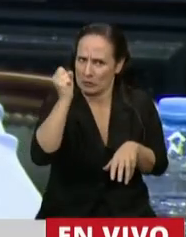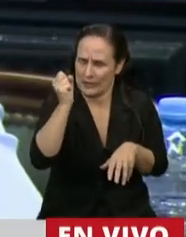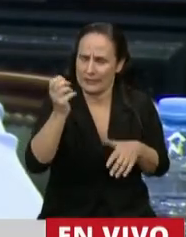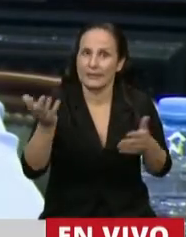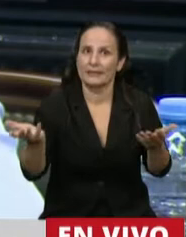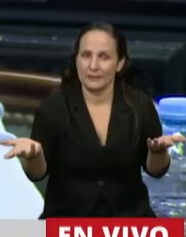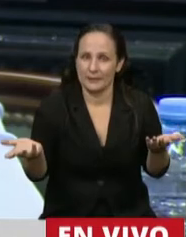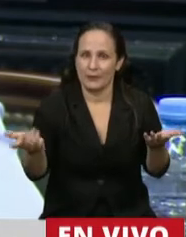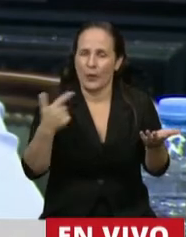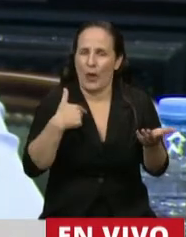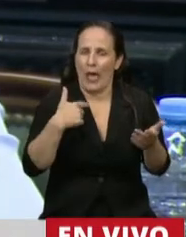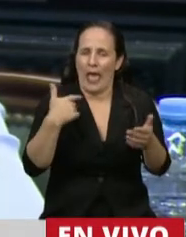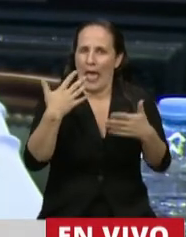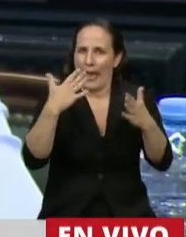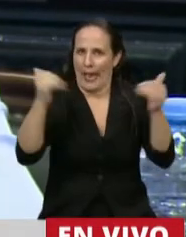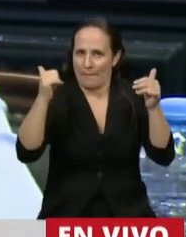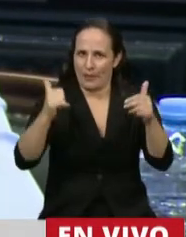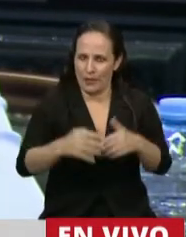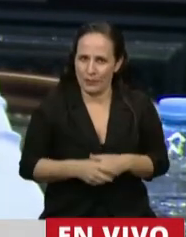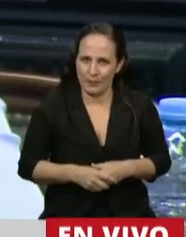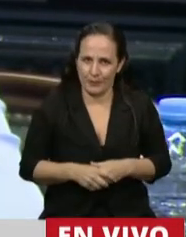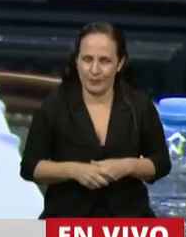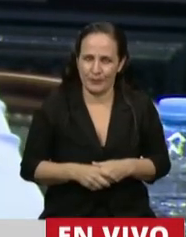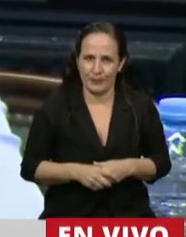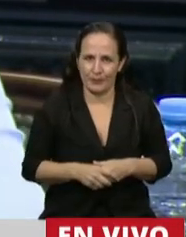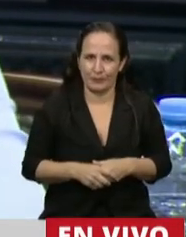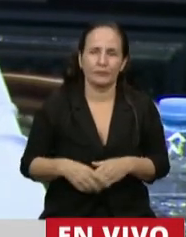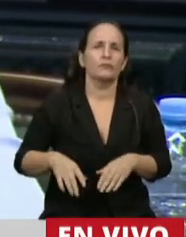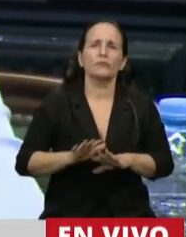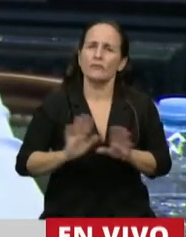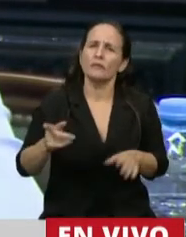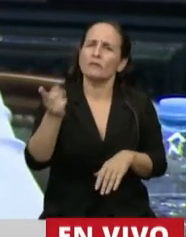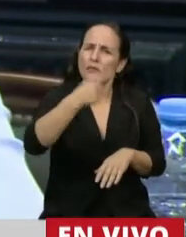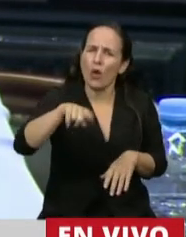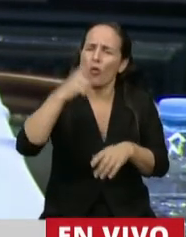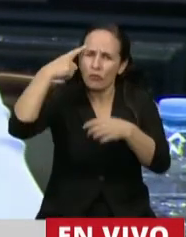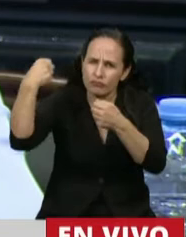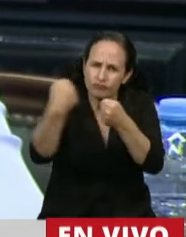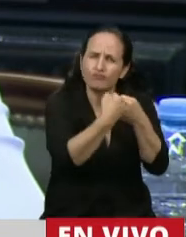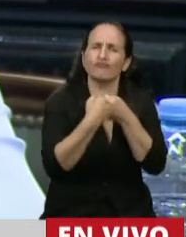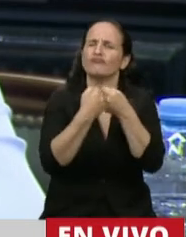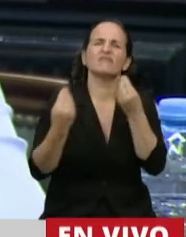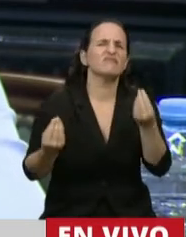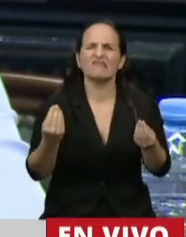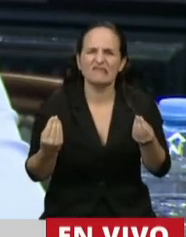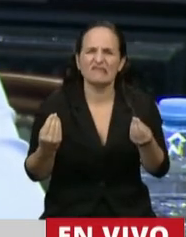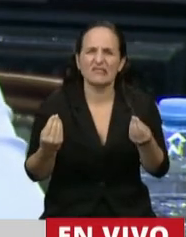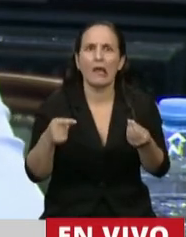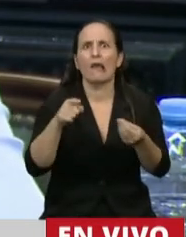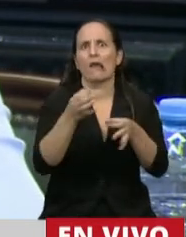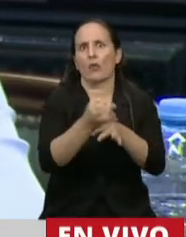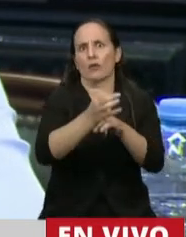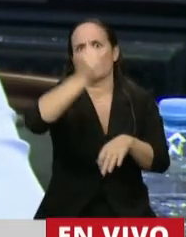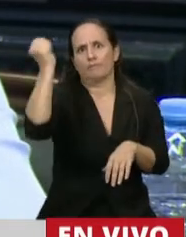los voy a usar rápido. Creo que todos acá coincidimos con la importancia que tiene la